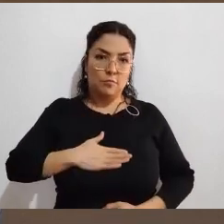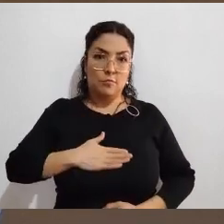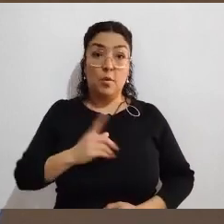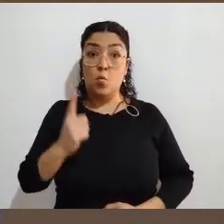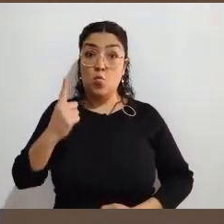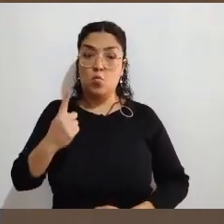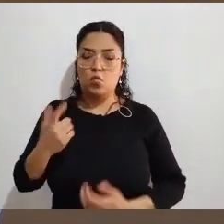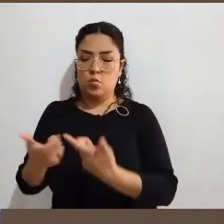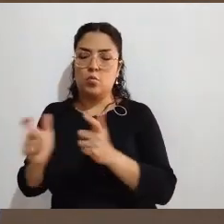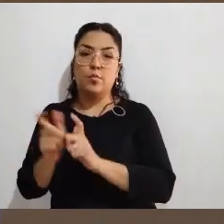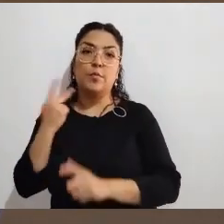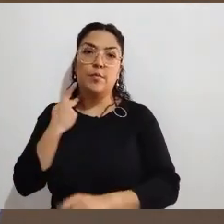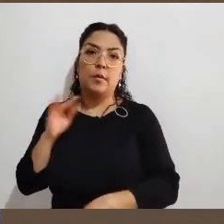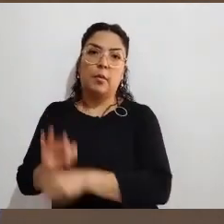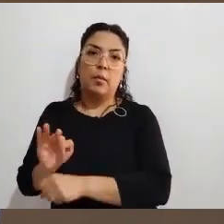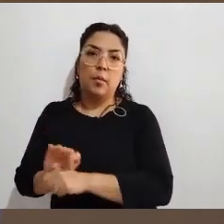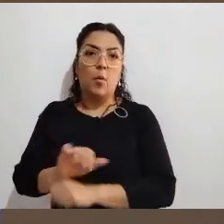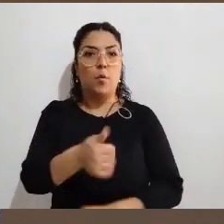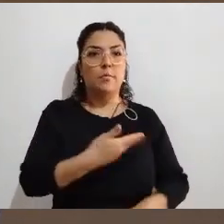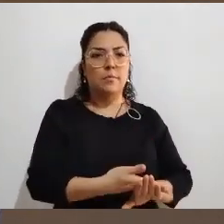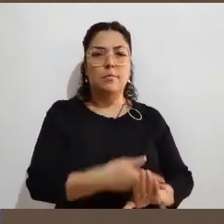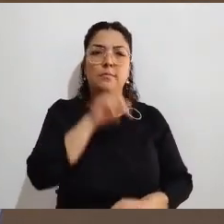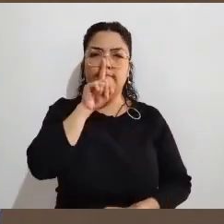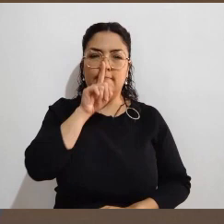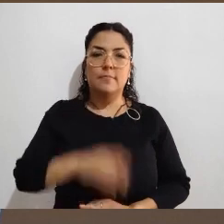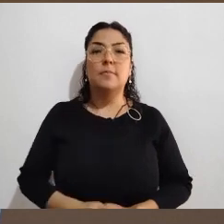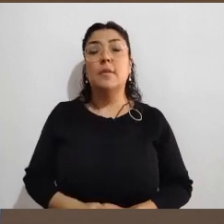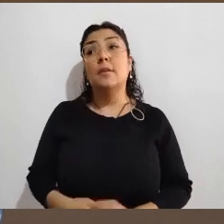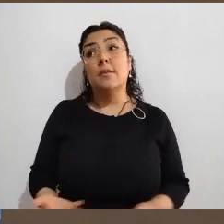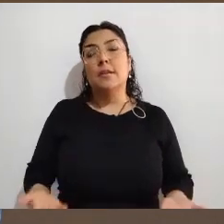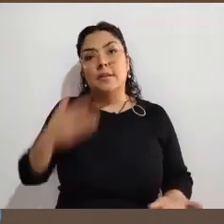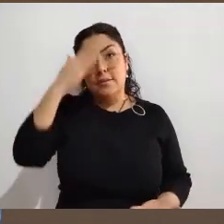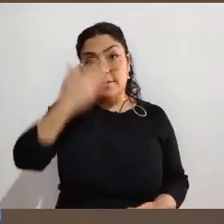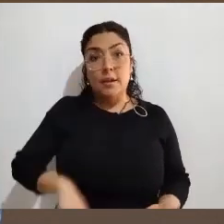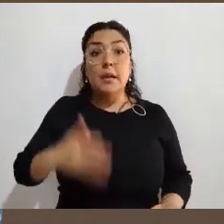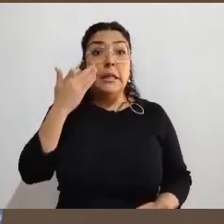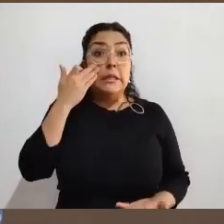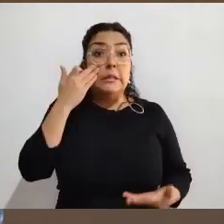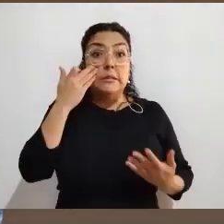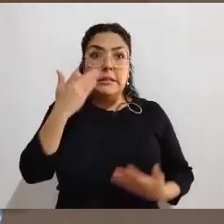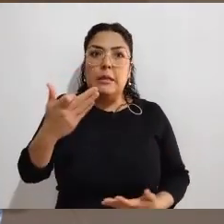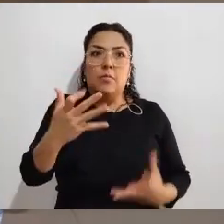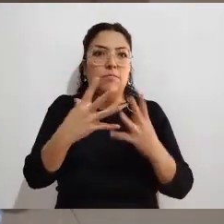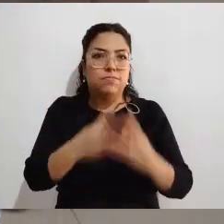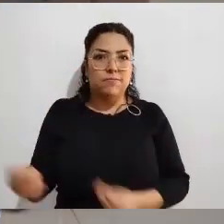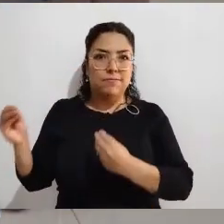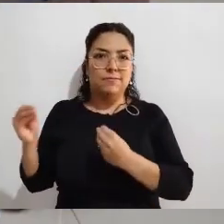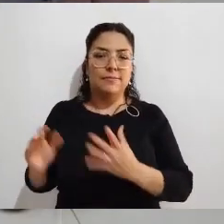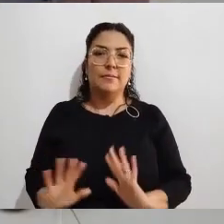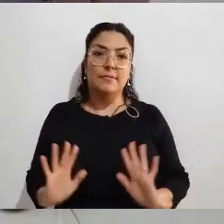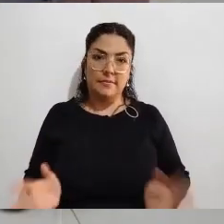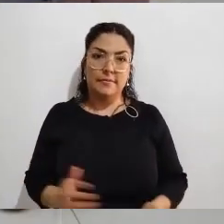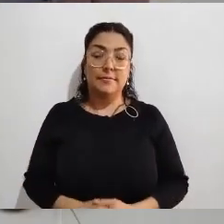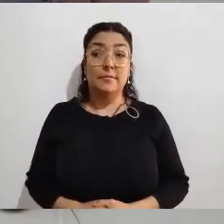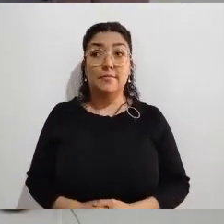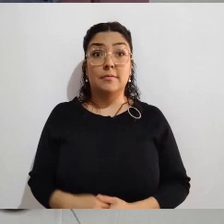mejora de nuestros procesos y el conocimiento para la ciudadanía de los mismos. Consejero, desafortunadamente se nos acabó el tiempo, no sé si quisiera comentar